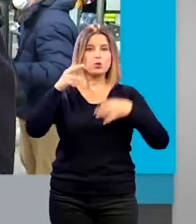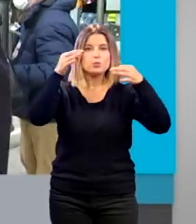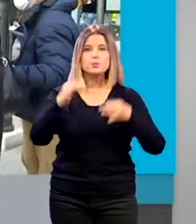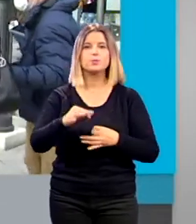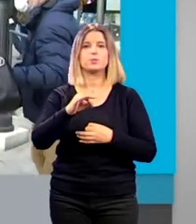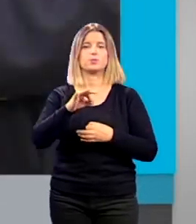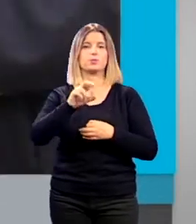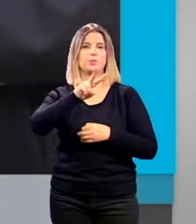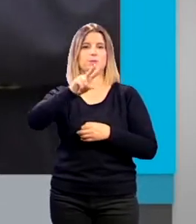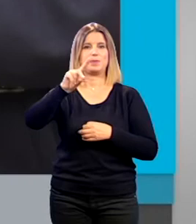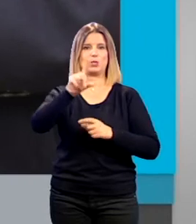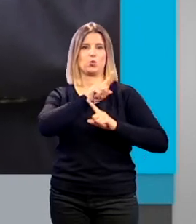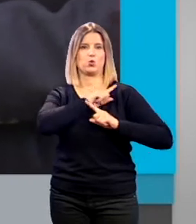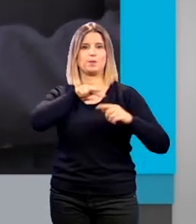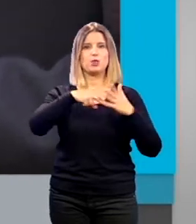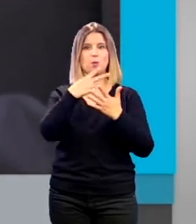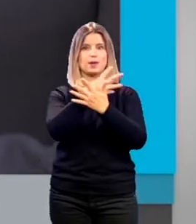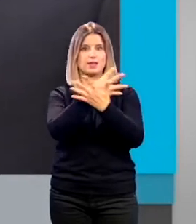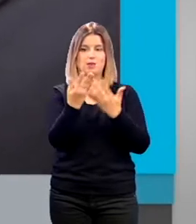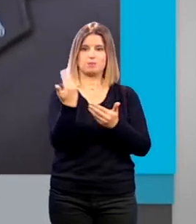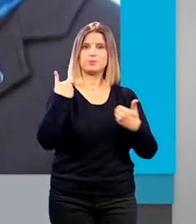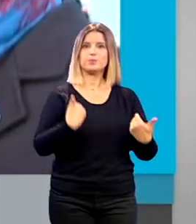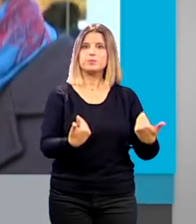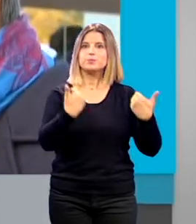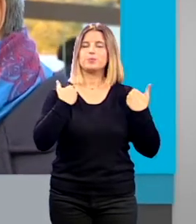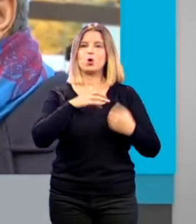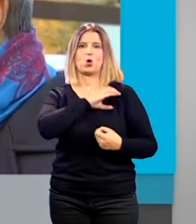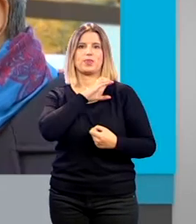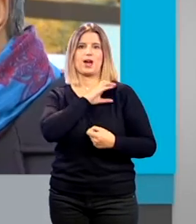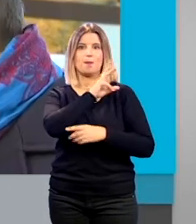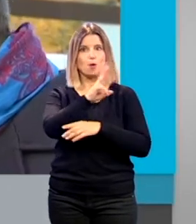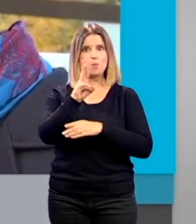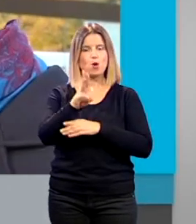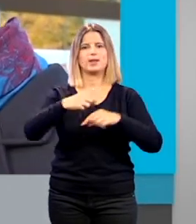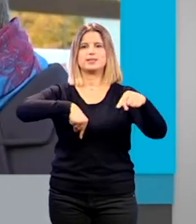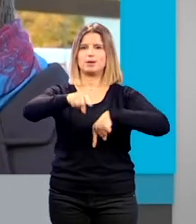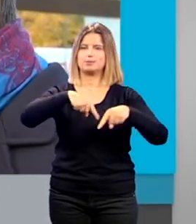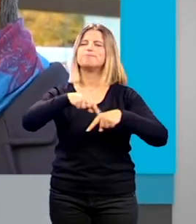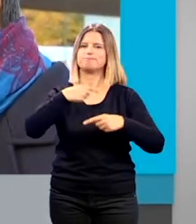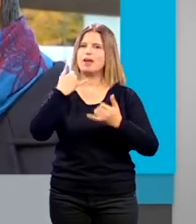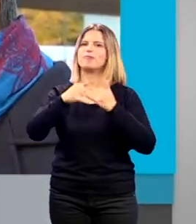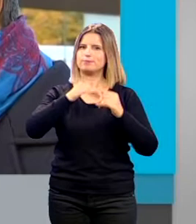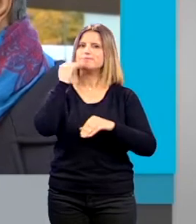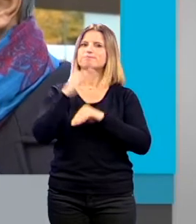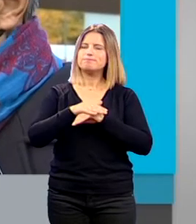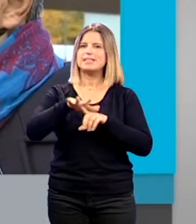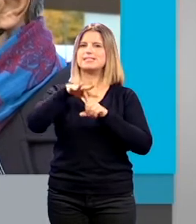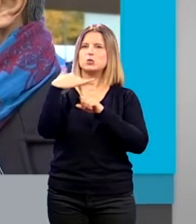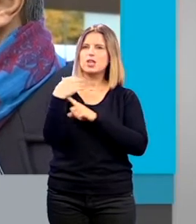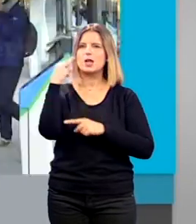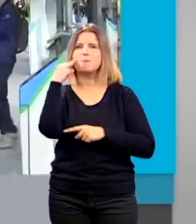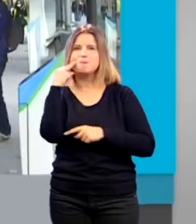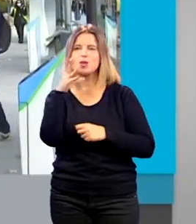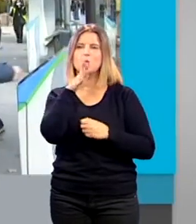29 de noviembre de 2019 siendo concejal de transporte levin popular llevó a la práctica la parada a demanda en situaciones de miedo e inseguridad